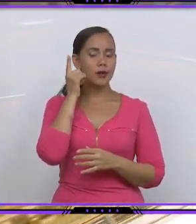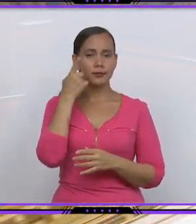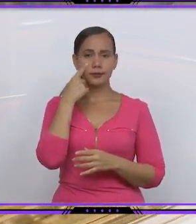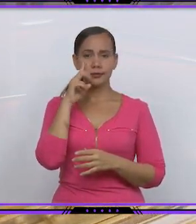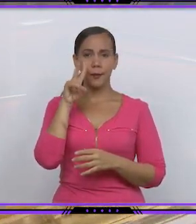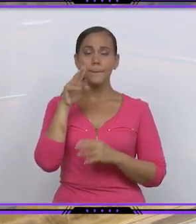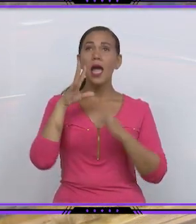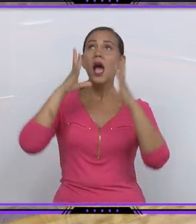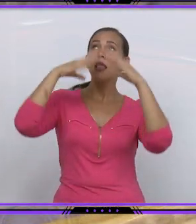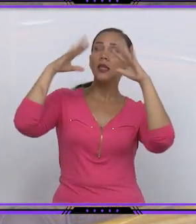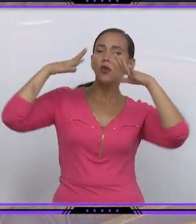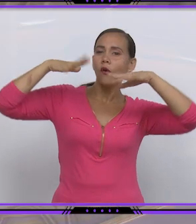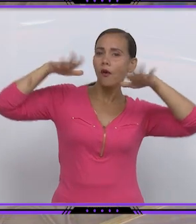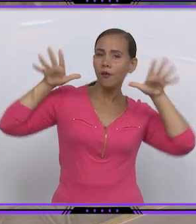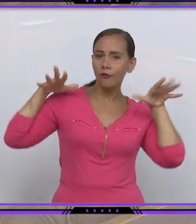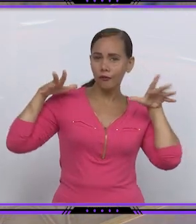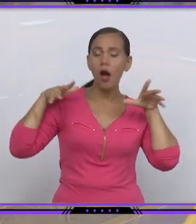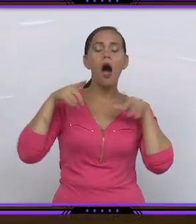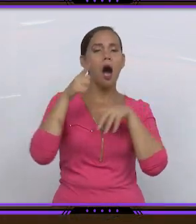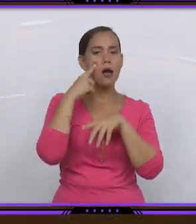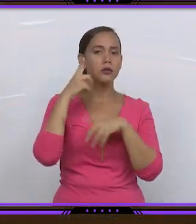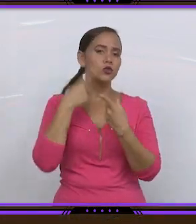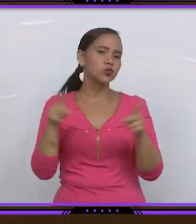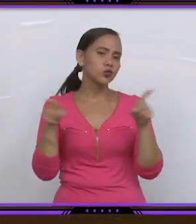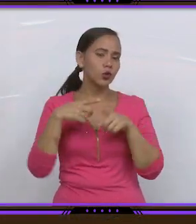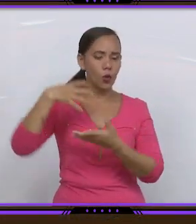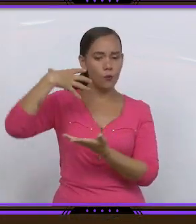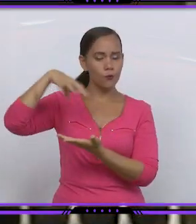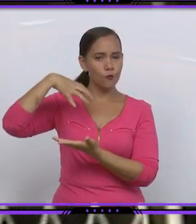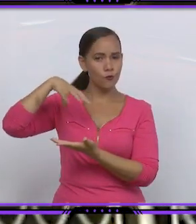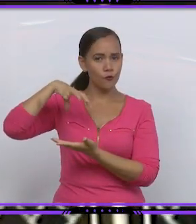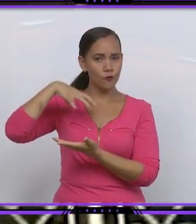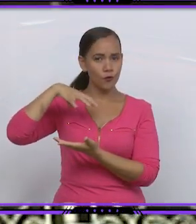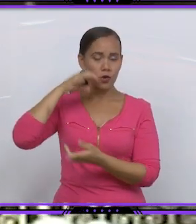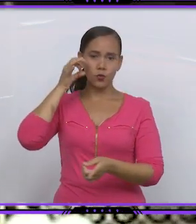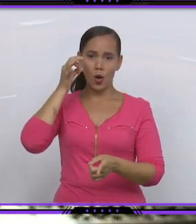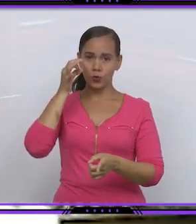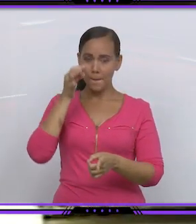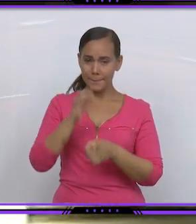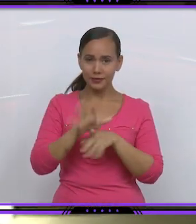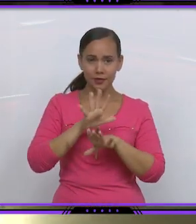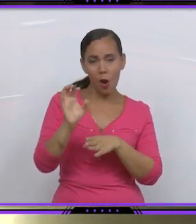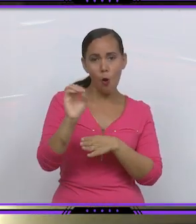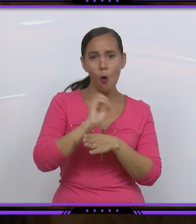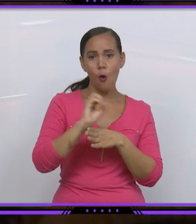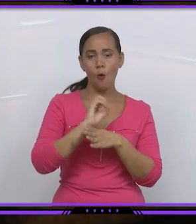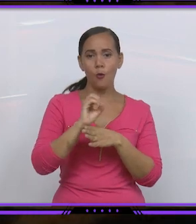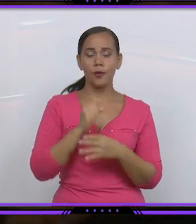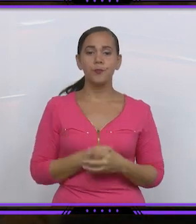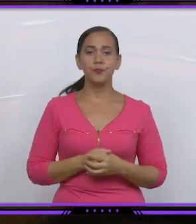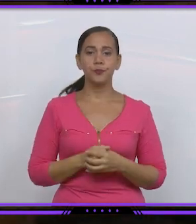abovedado techo con la ausencia de polimnia el sonido de la campanilla que tocaban cuando se iniciaba la función o en los intermedios